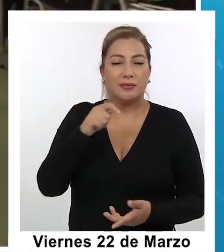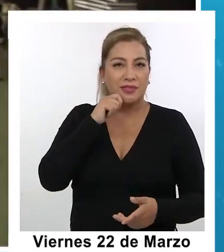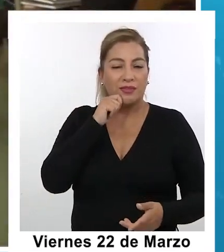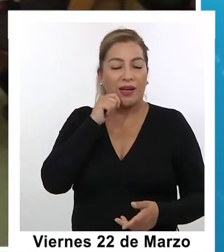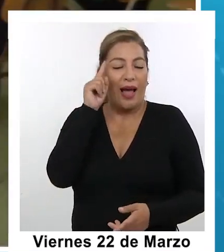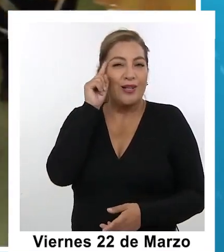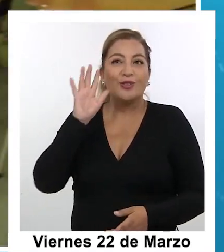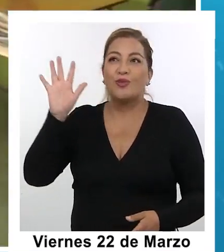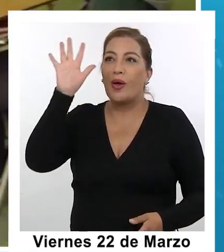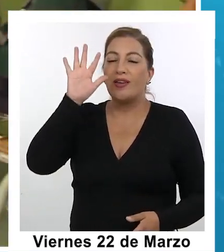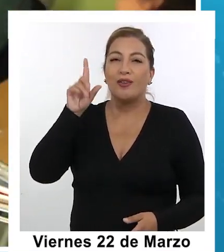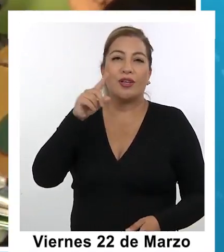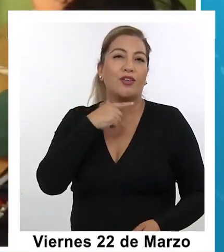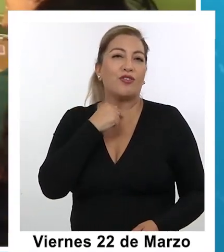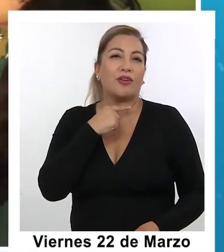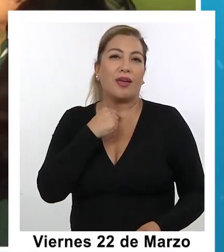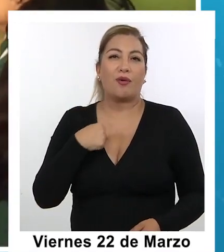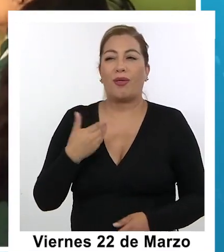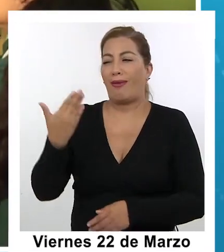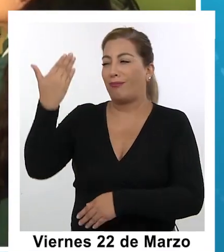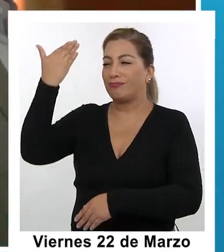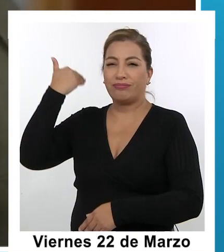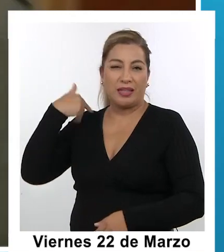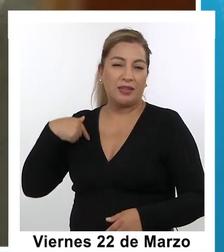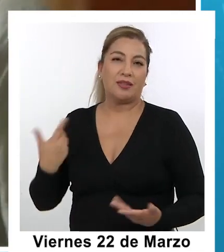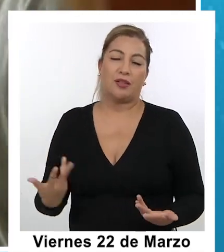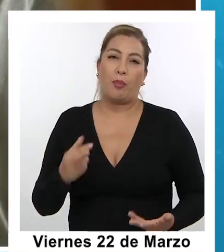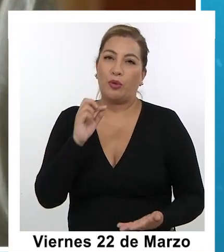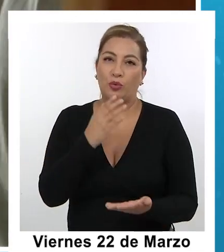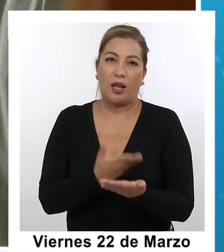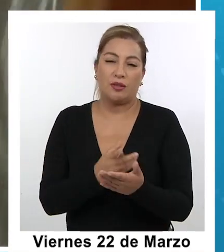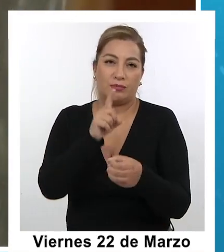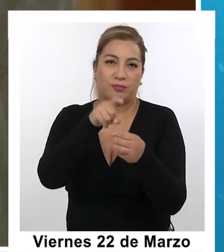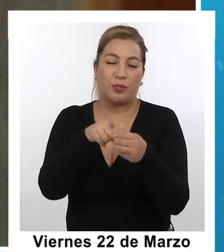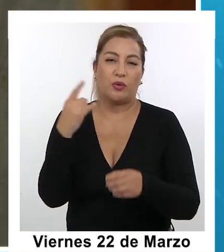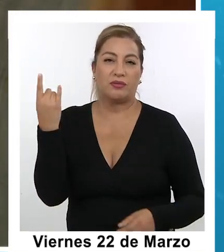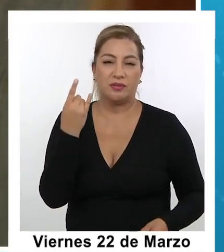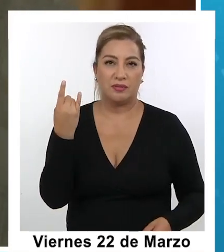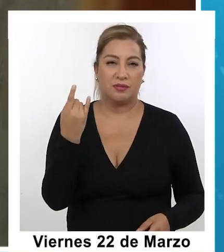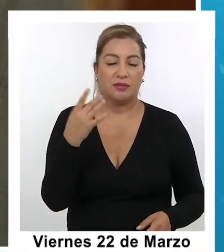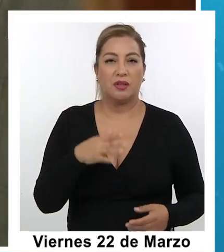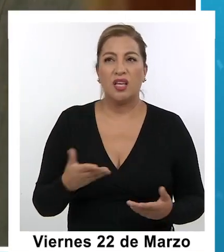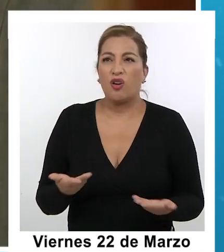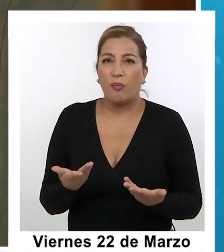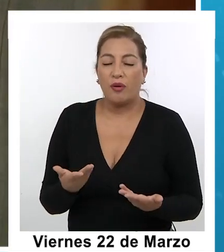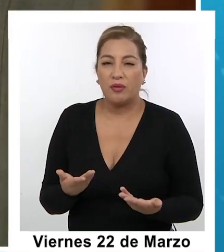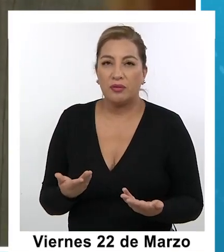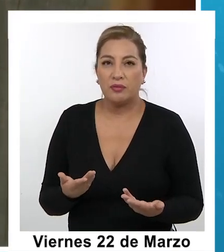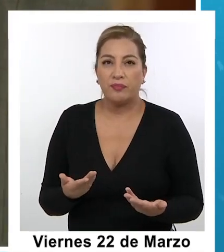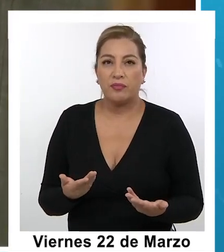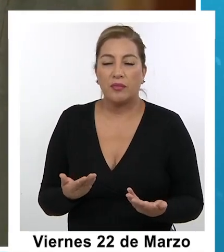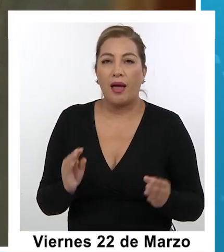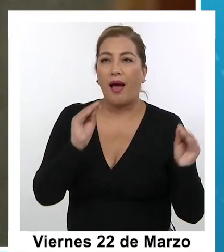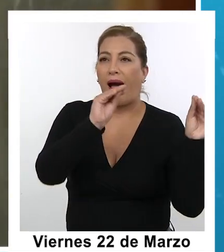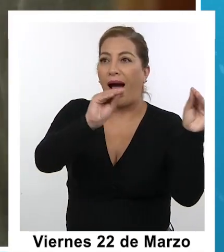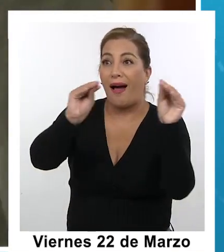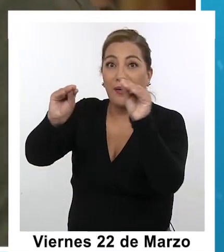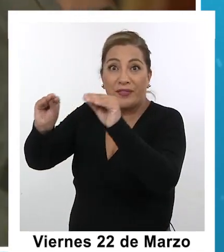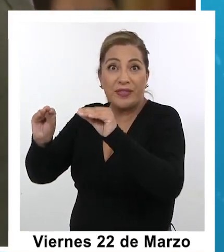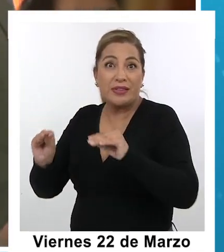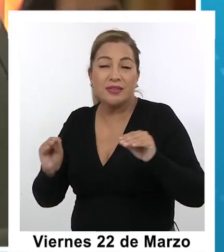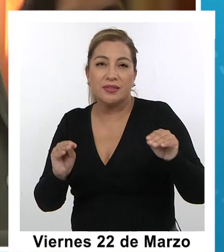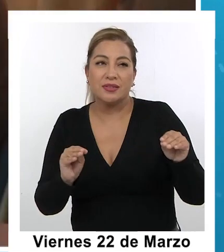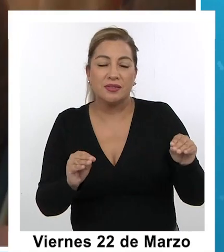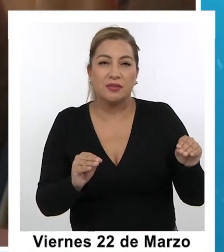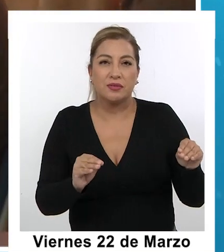el sueño que uno hubiera querido cuando estaba estudiando, postulando a la universidad. Ok. ¿Y eso cómo se hace? Se convoca, se convoca,